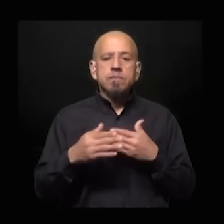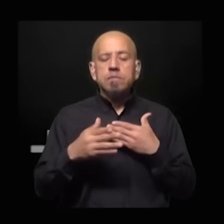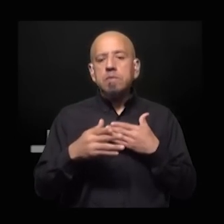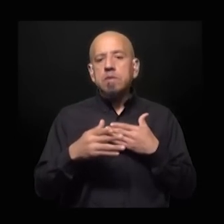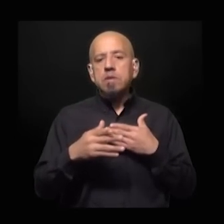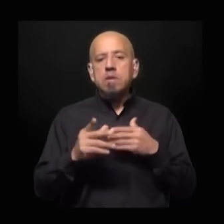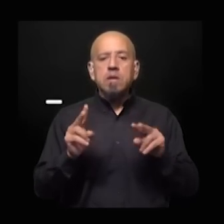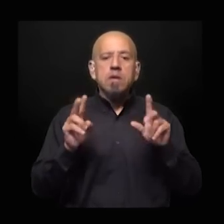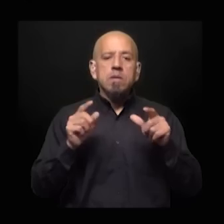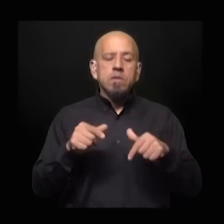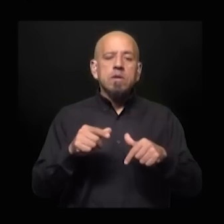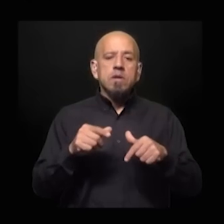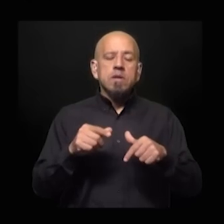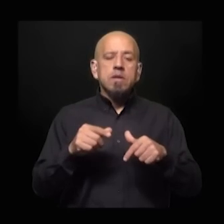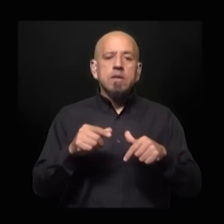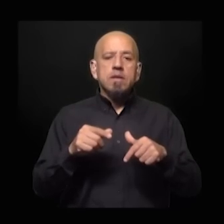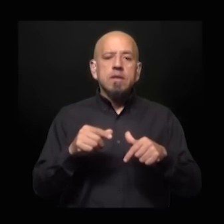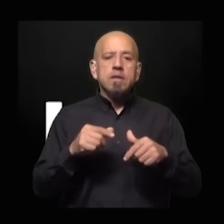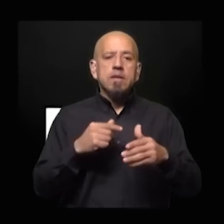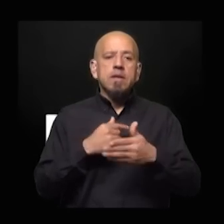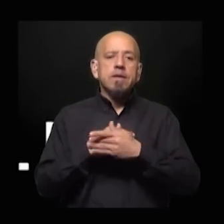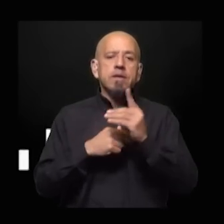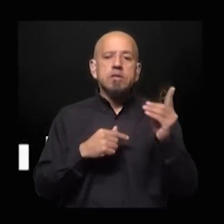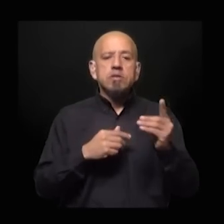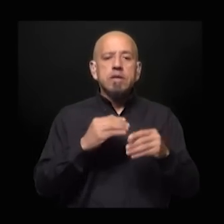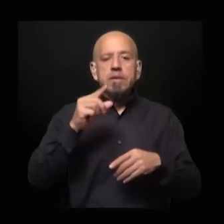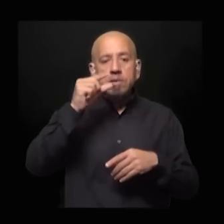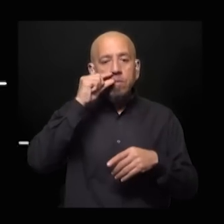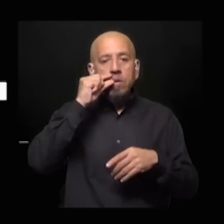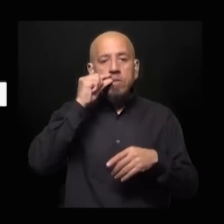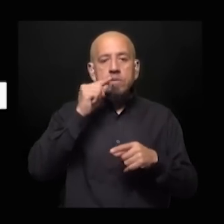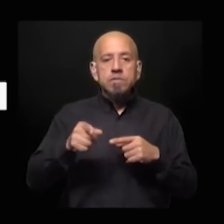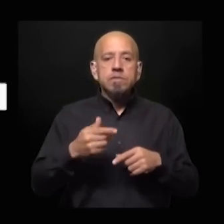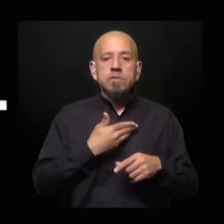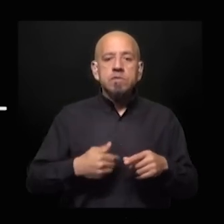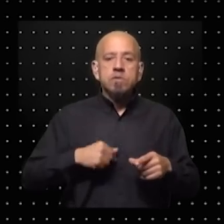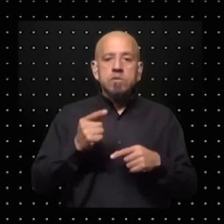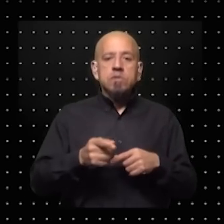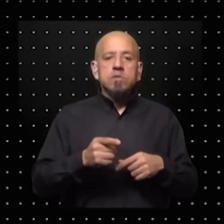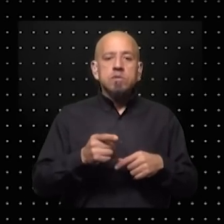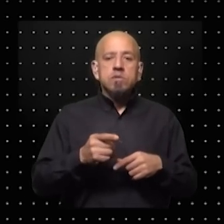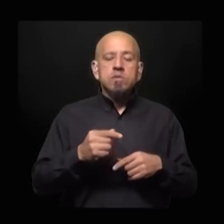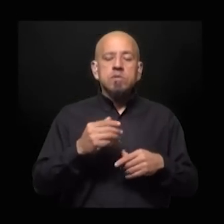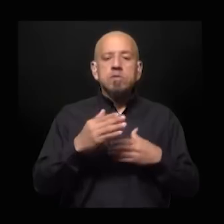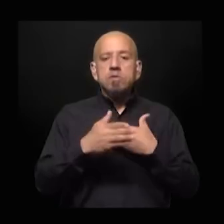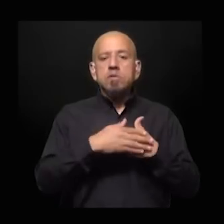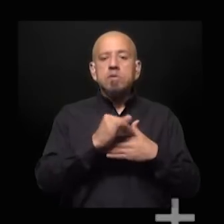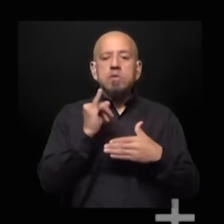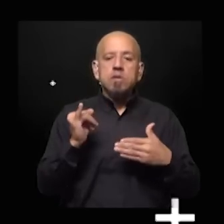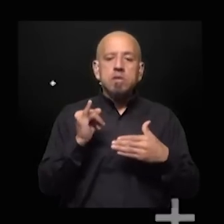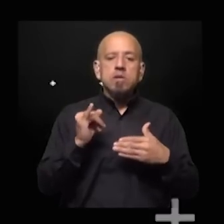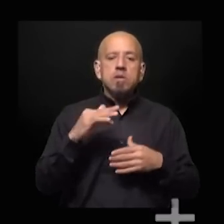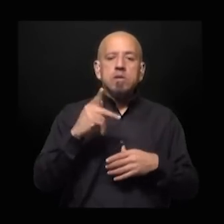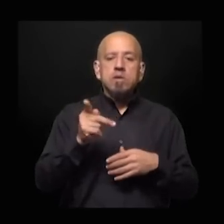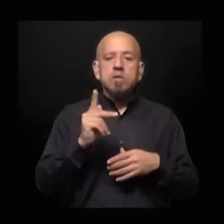y lo que sucedió es que ni en los gobiernos que ustedes llamarían progresistas que es el kirchnerismo